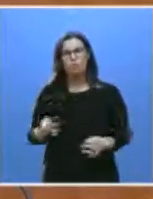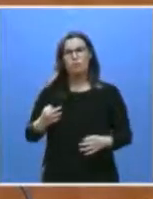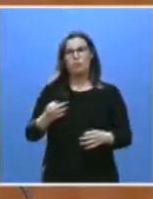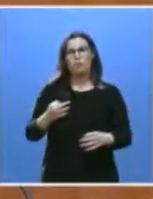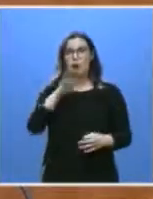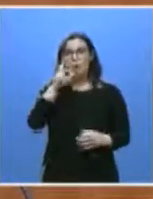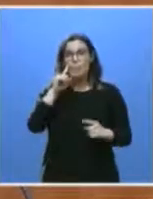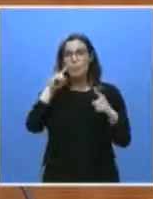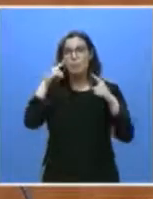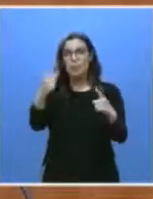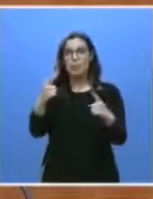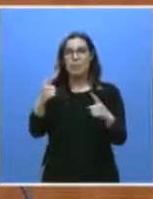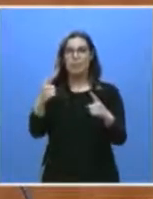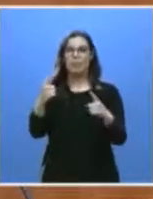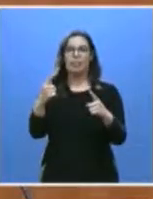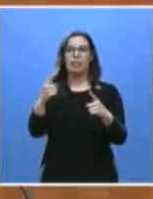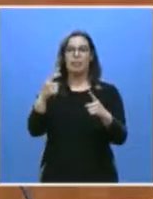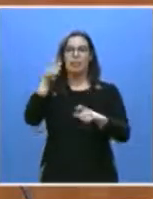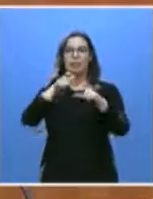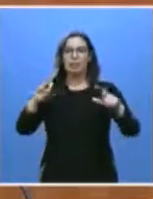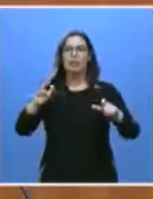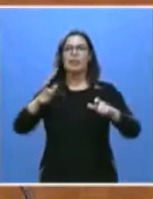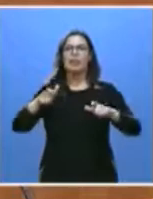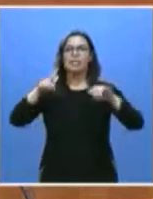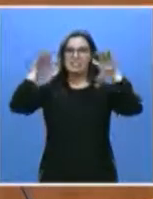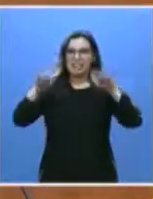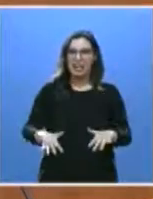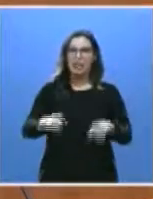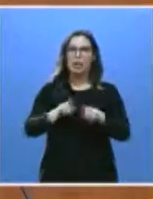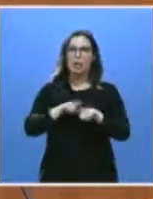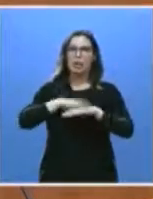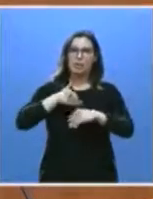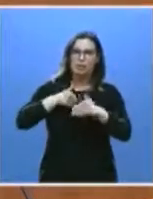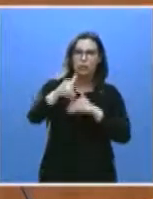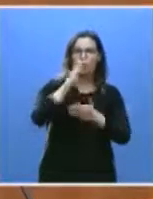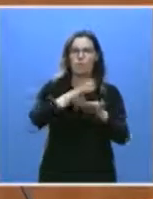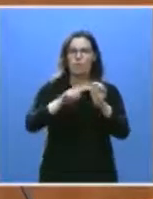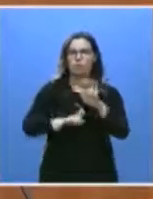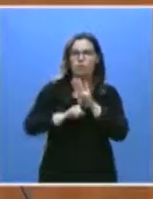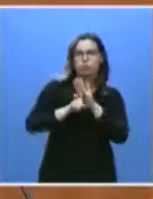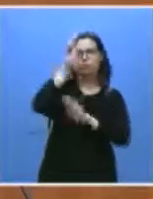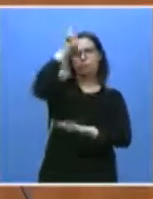primera generación, después de mucho tiempo, que se pone en pie y levanta el futuro de Castilla y León.